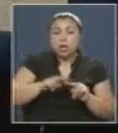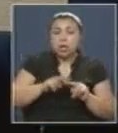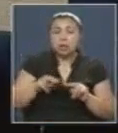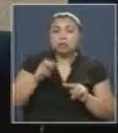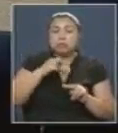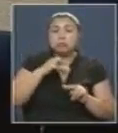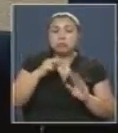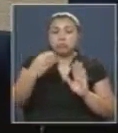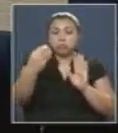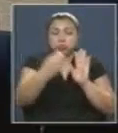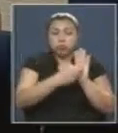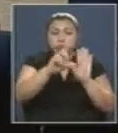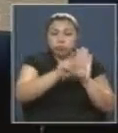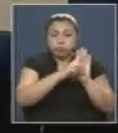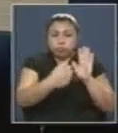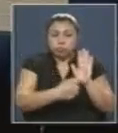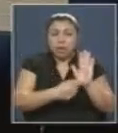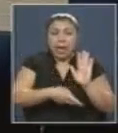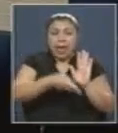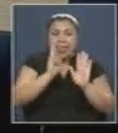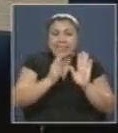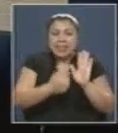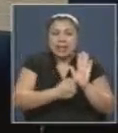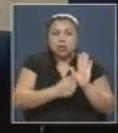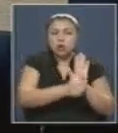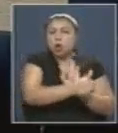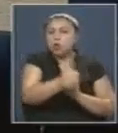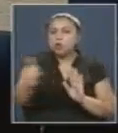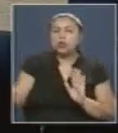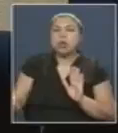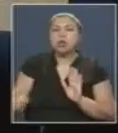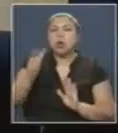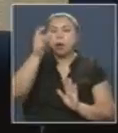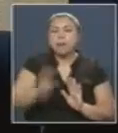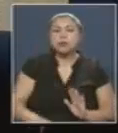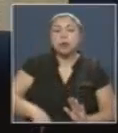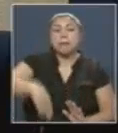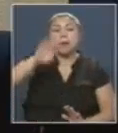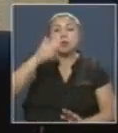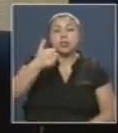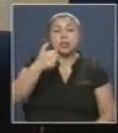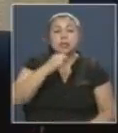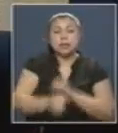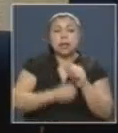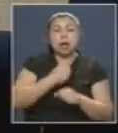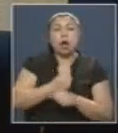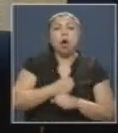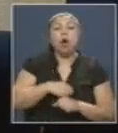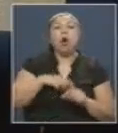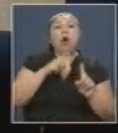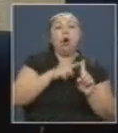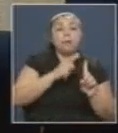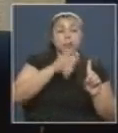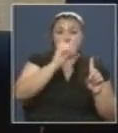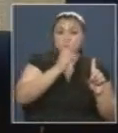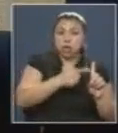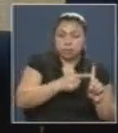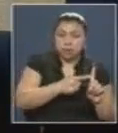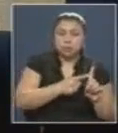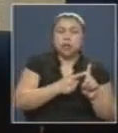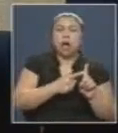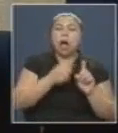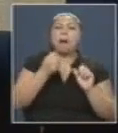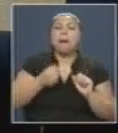dejarlo establecido en una ley. Es el derecho de toda persona mayor de 60 años y persona en situación de discapacidad tener una